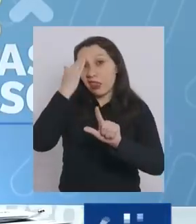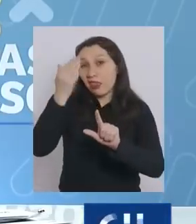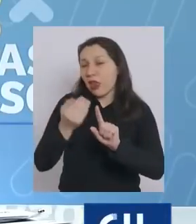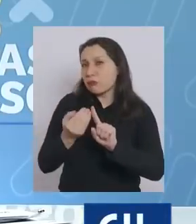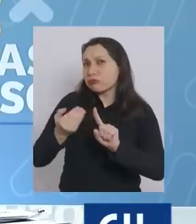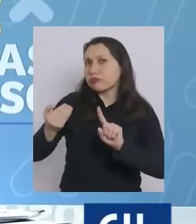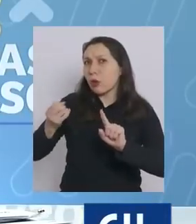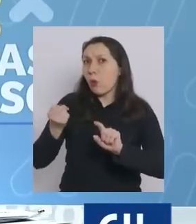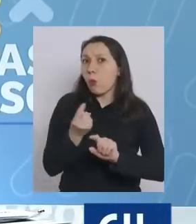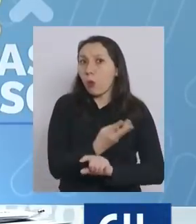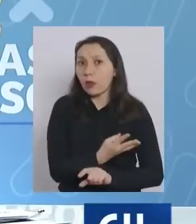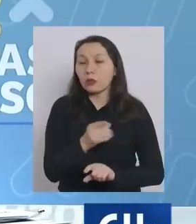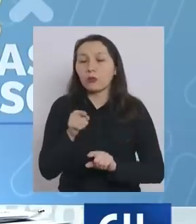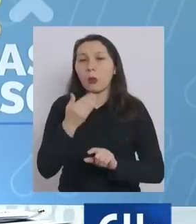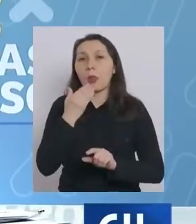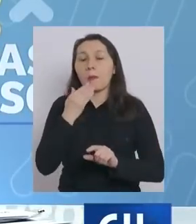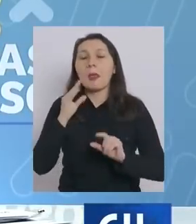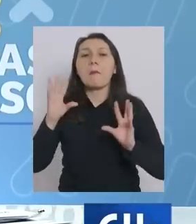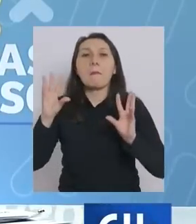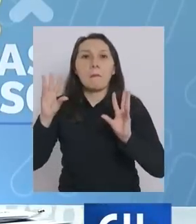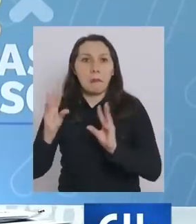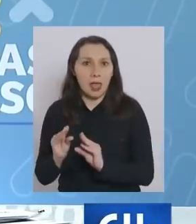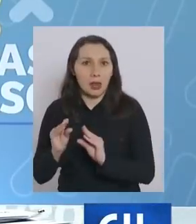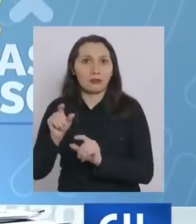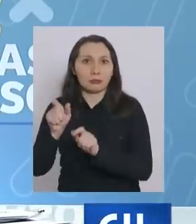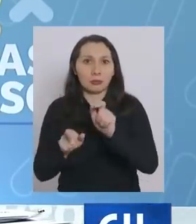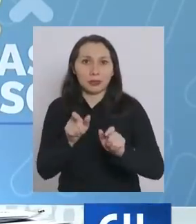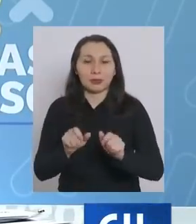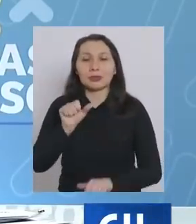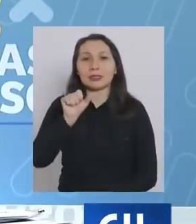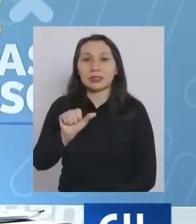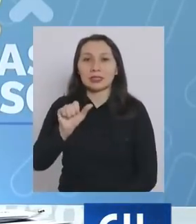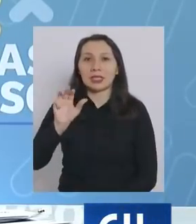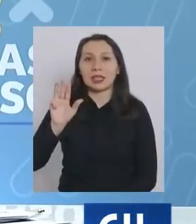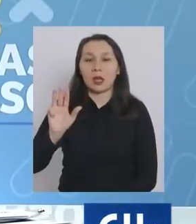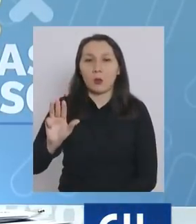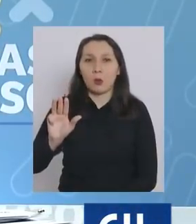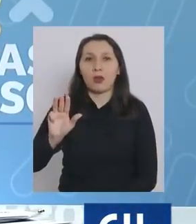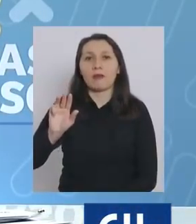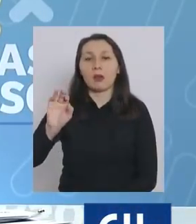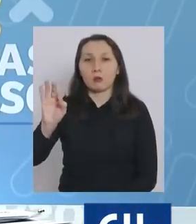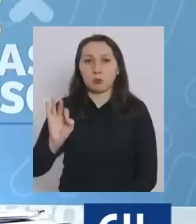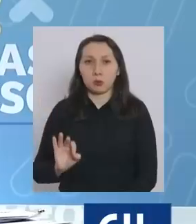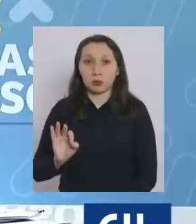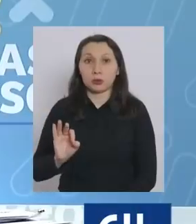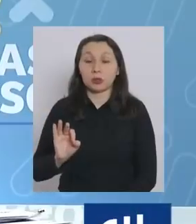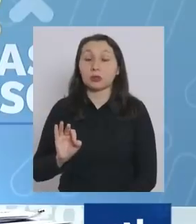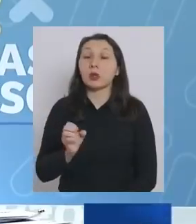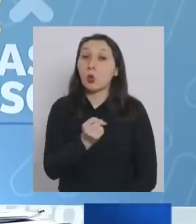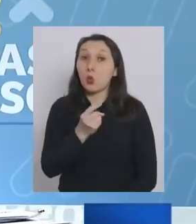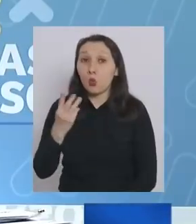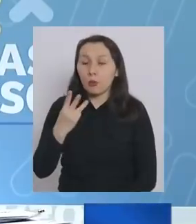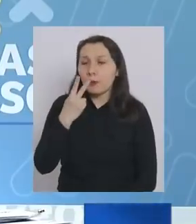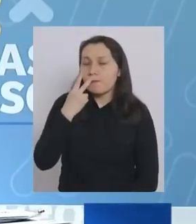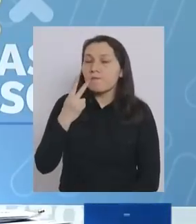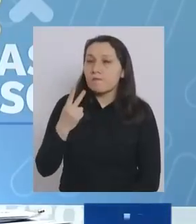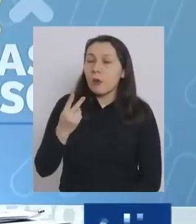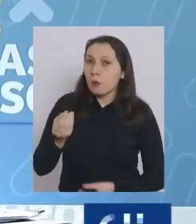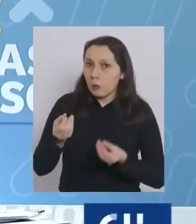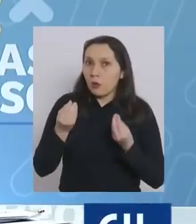días también muestra una disminución del 69%. Son cifras muy